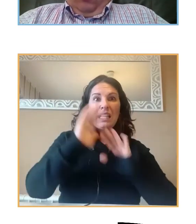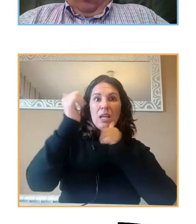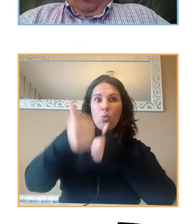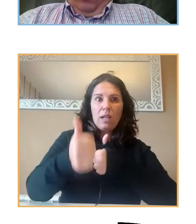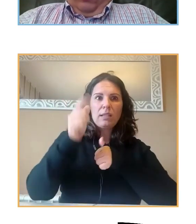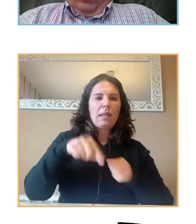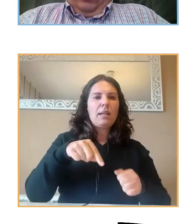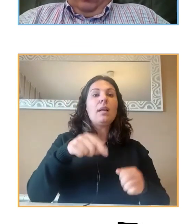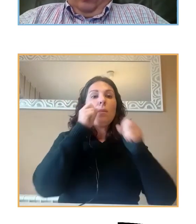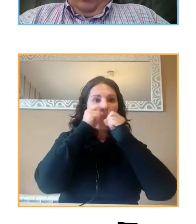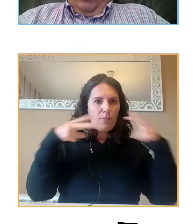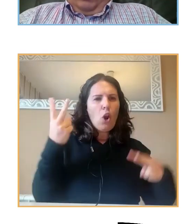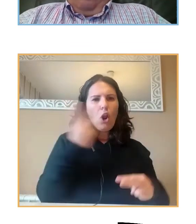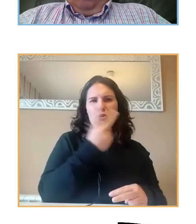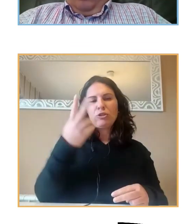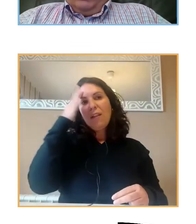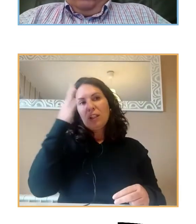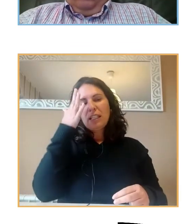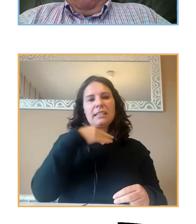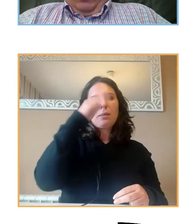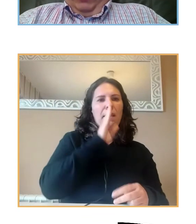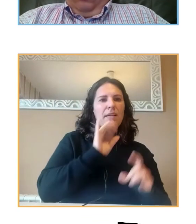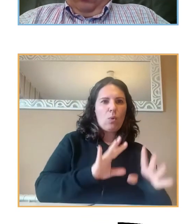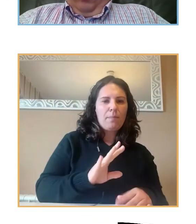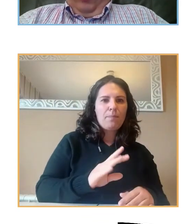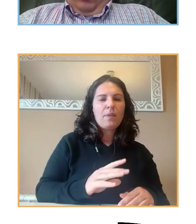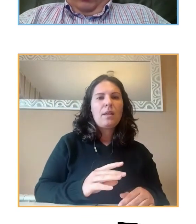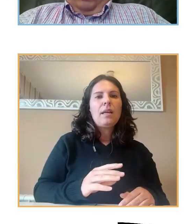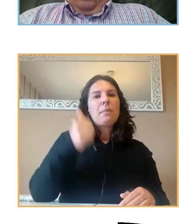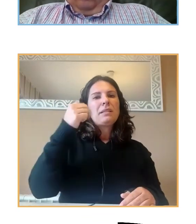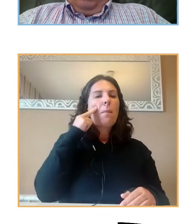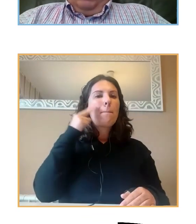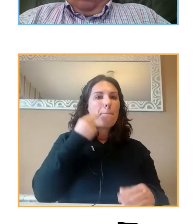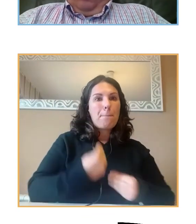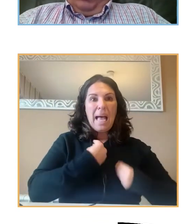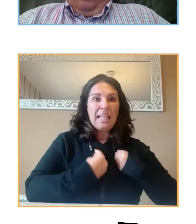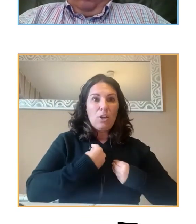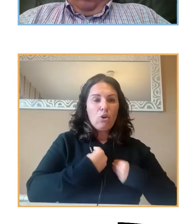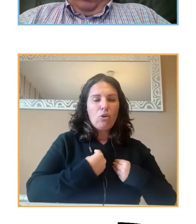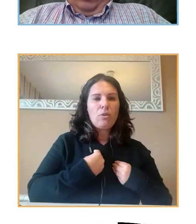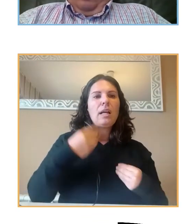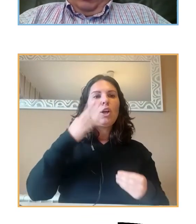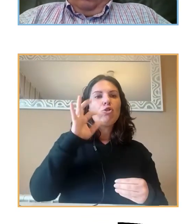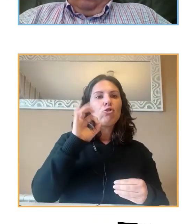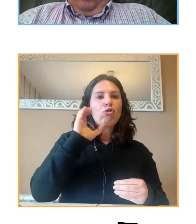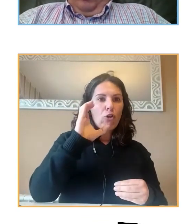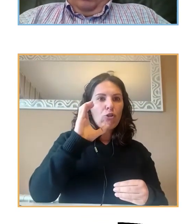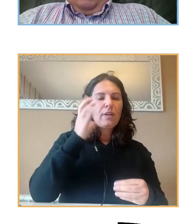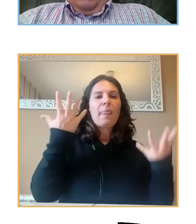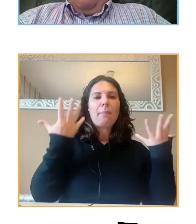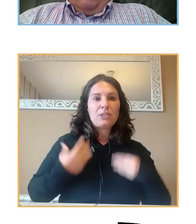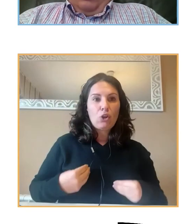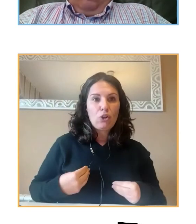como por los propios adolescentes, y puntúan más alto en pánico, en trastorno obsesivo compulsivo, en depresión,